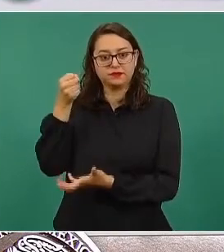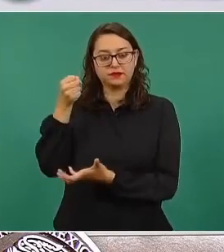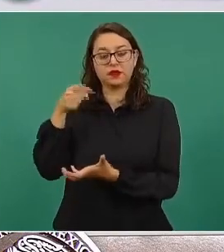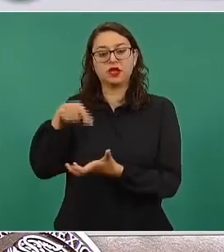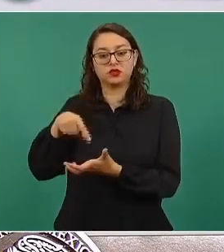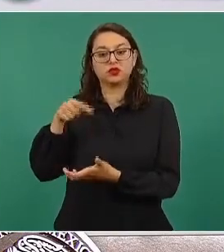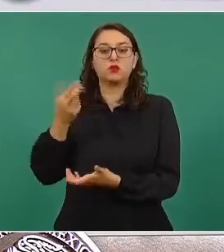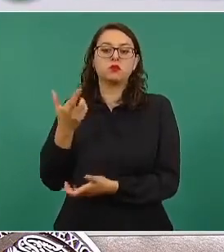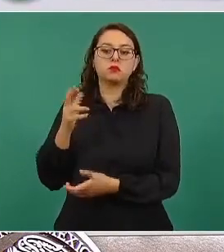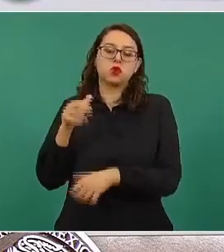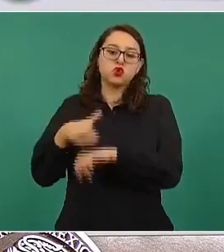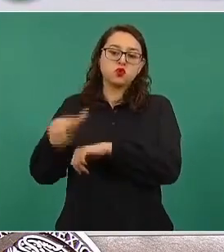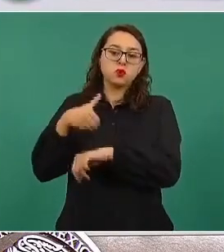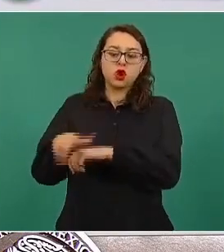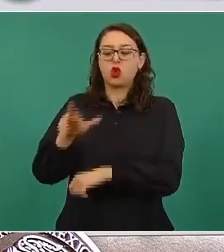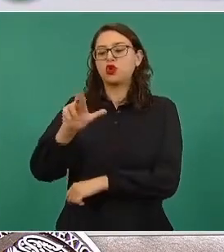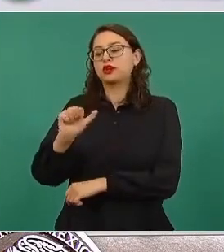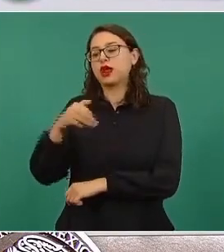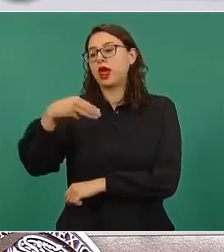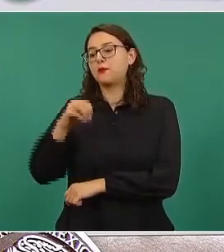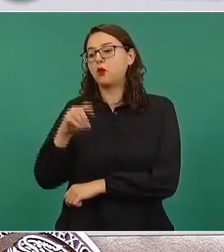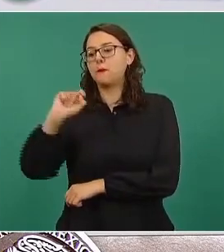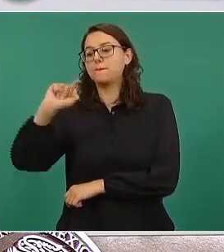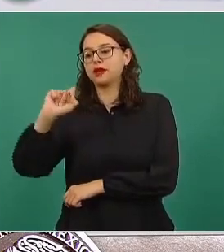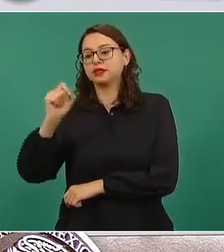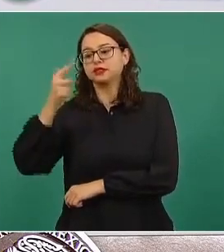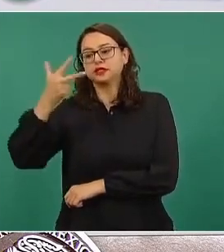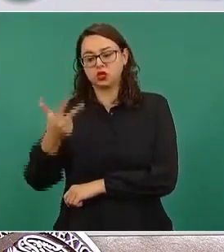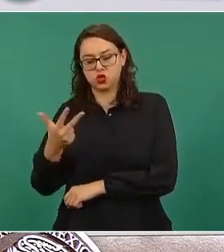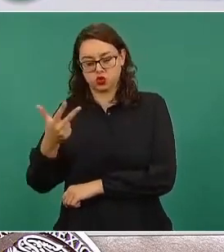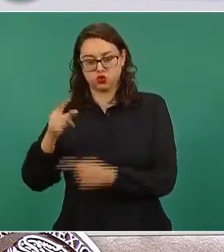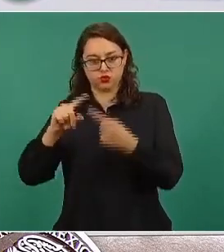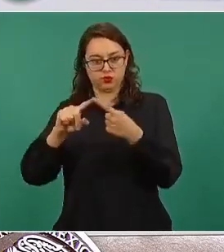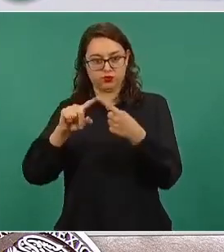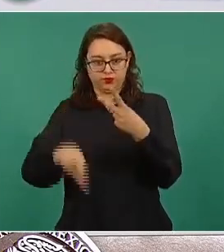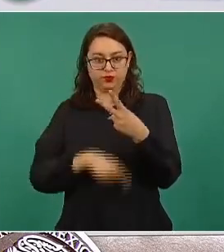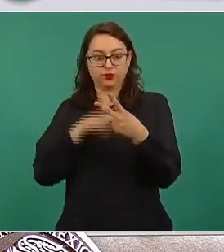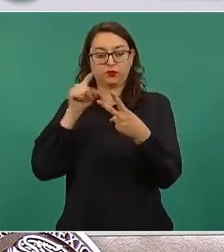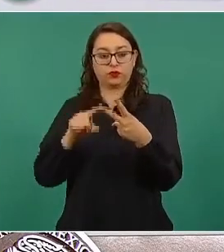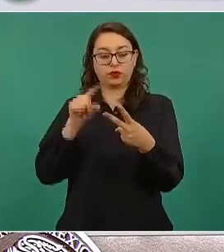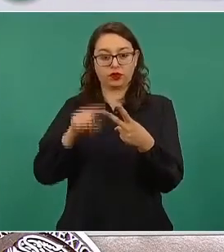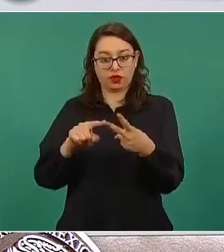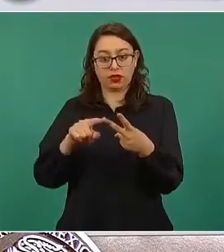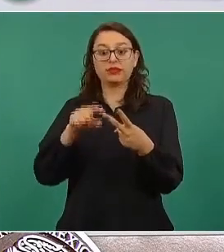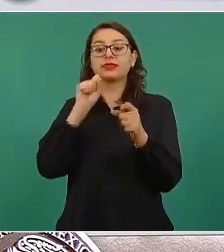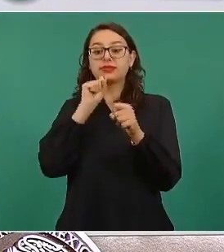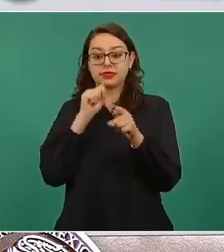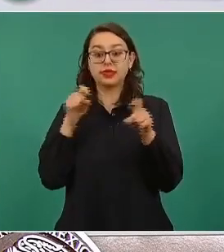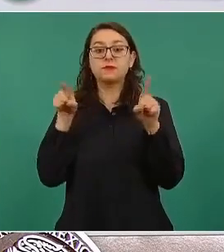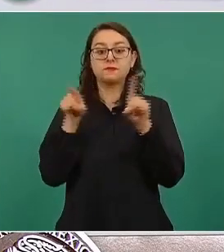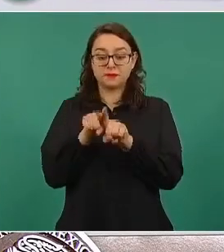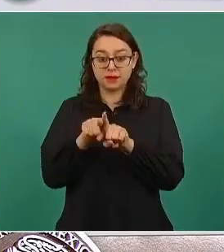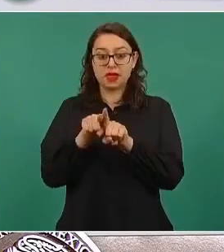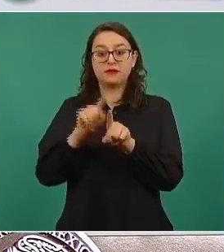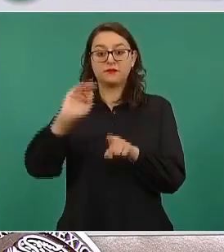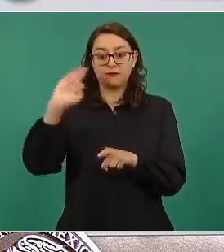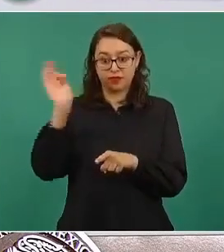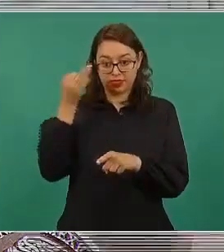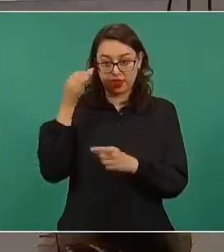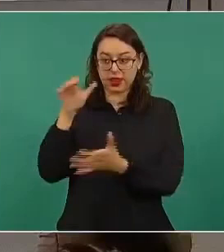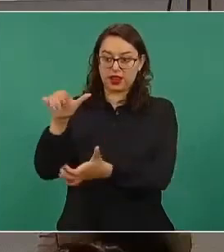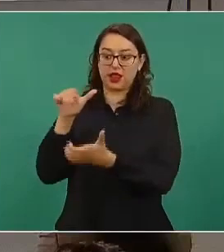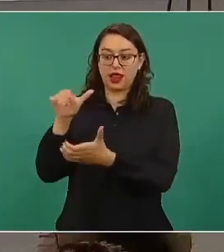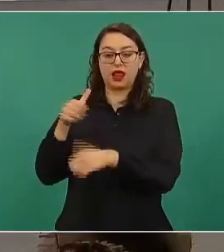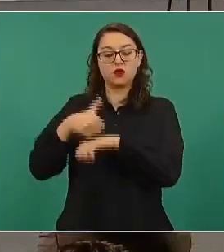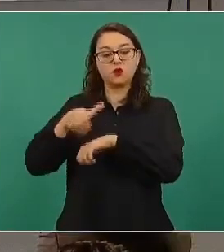del ramo 28. Tenemos también los fondos de aportaciones federales, o conocidos como fondos del ramo